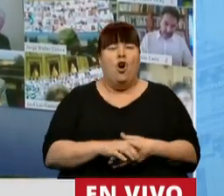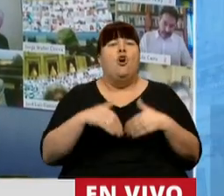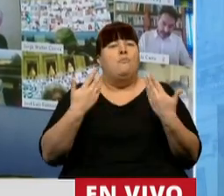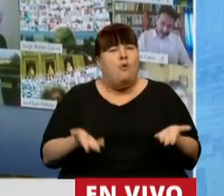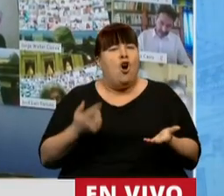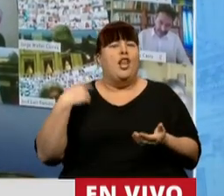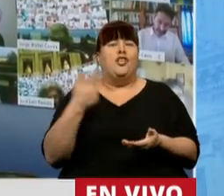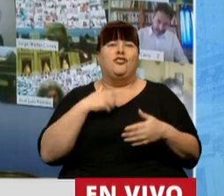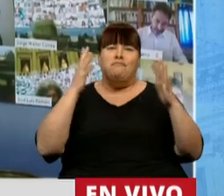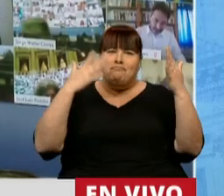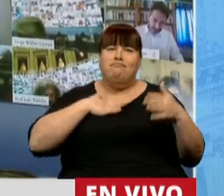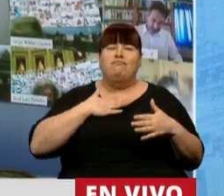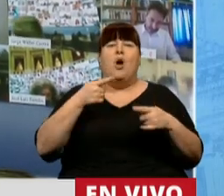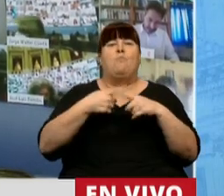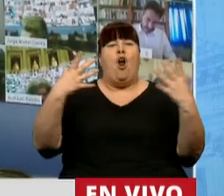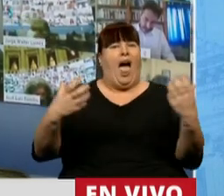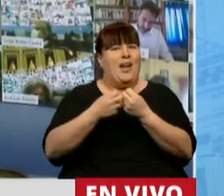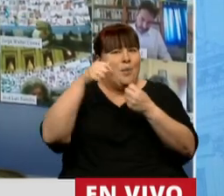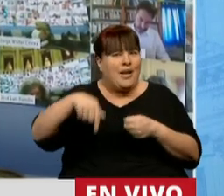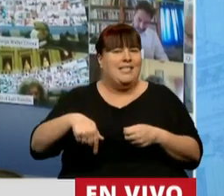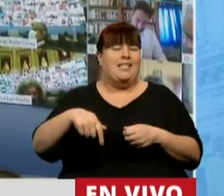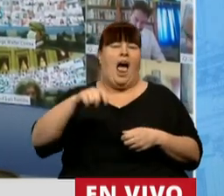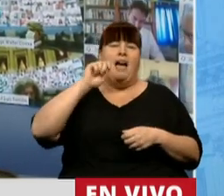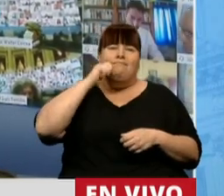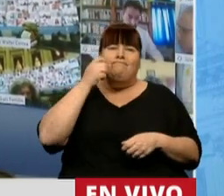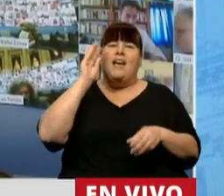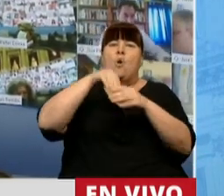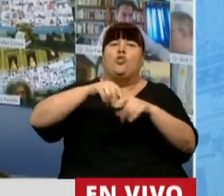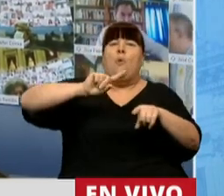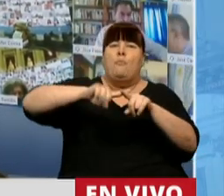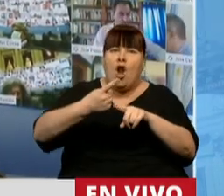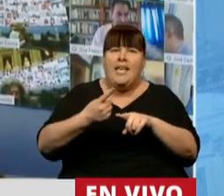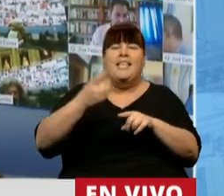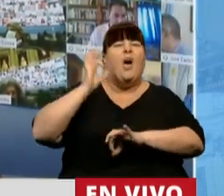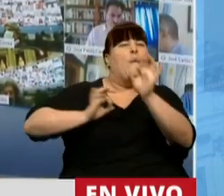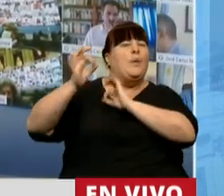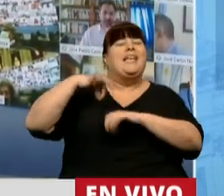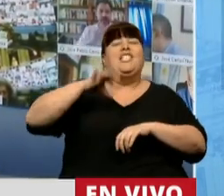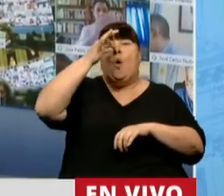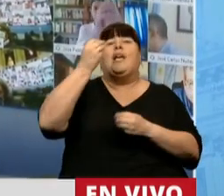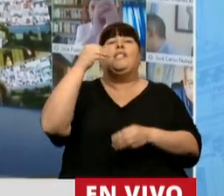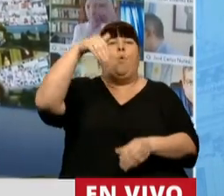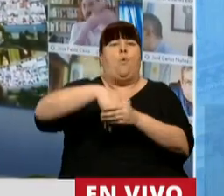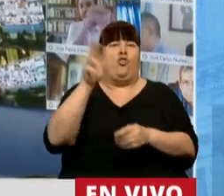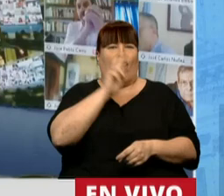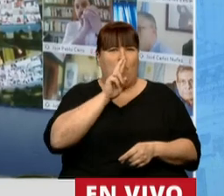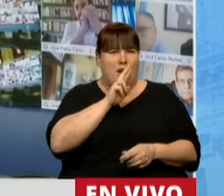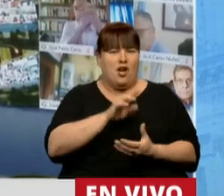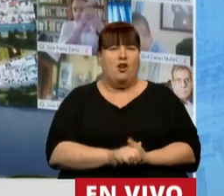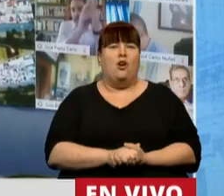eso celegramos este aniversario de esta gran inclusión política del siglo XX que fue el voto femenino.